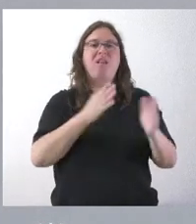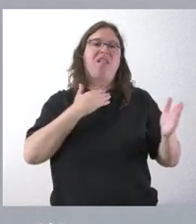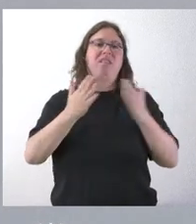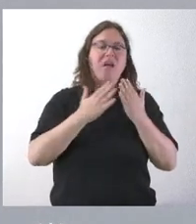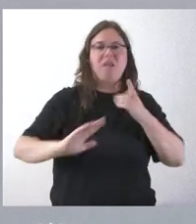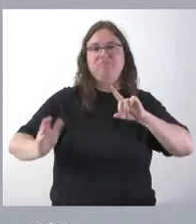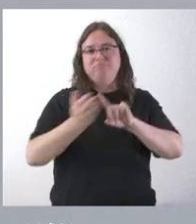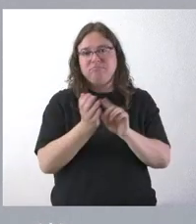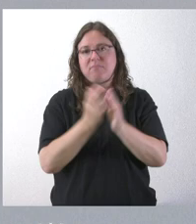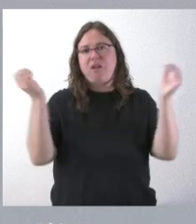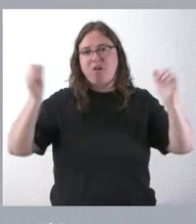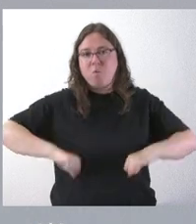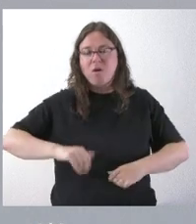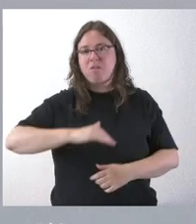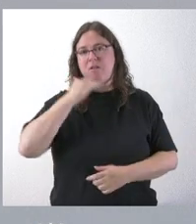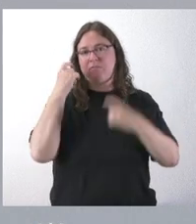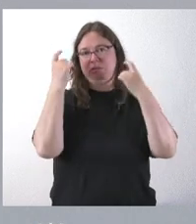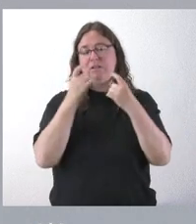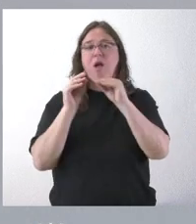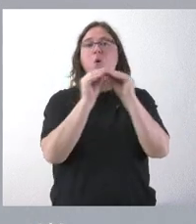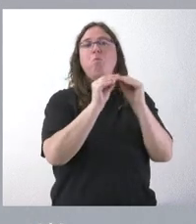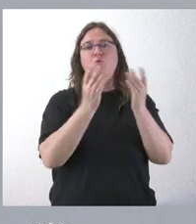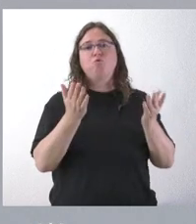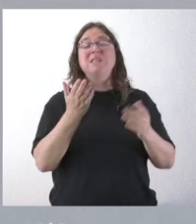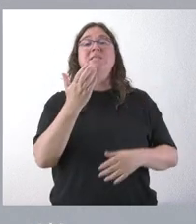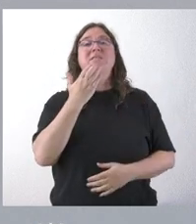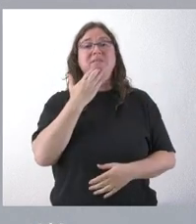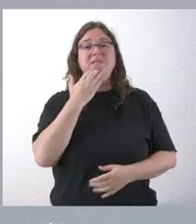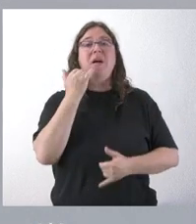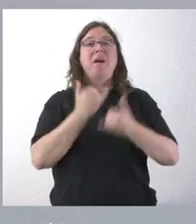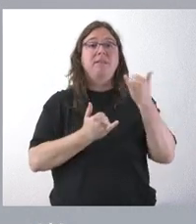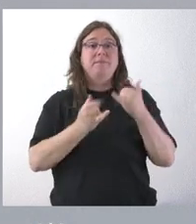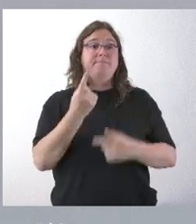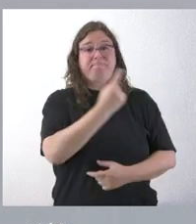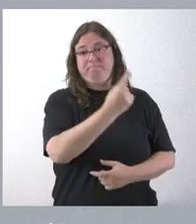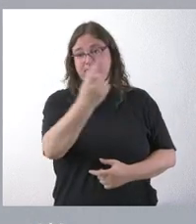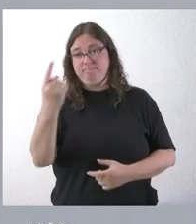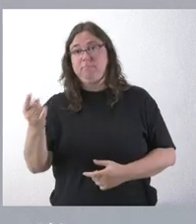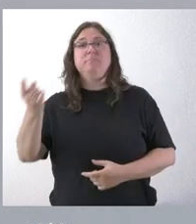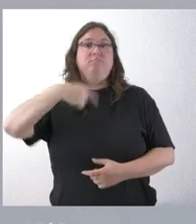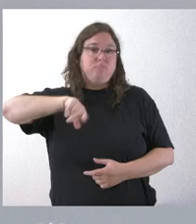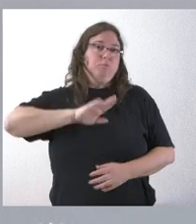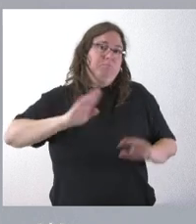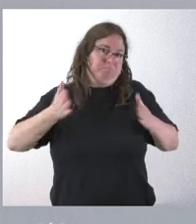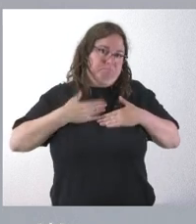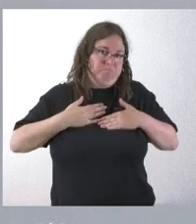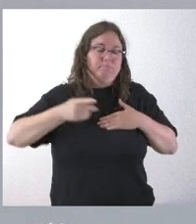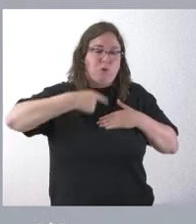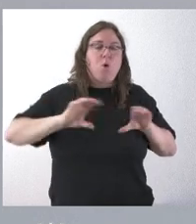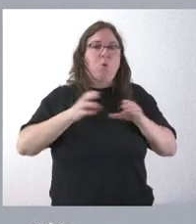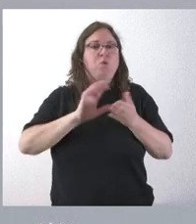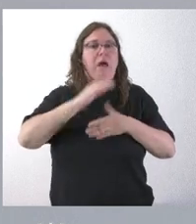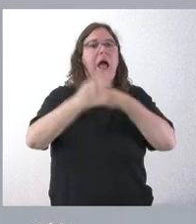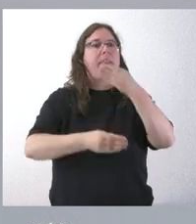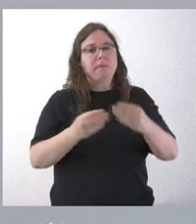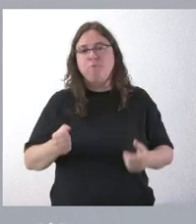acuerdos, de llegar a cosas en común, es muy positivo. Y cuanto más hagamos cada una de las partes, y muy especialmente en que nos puede corresponder como Junta de Castilla y